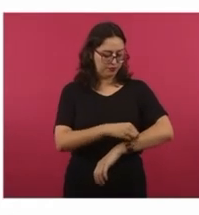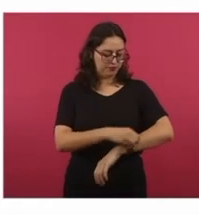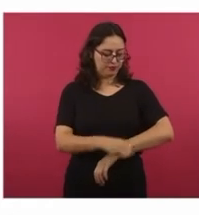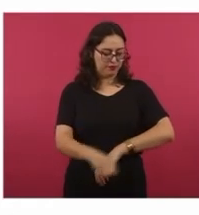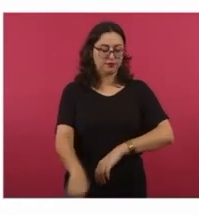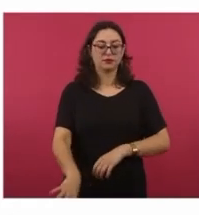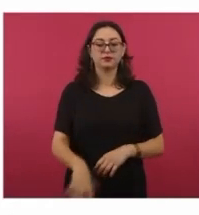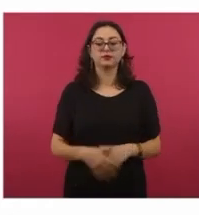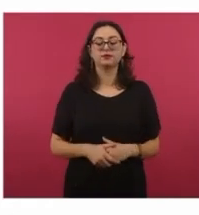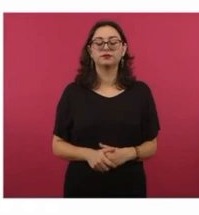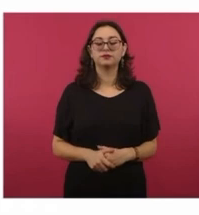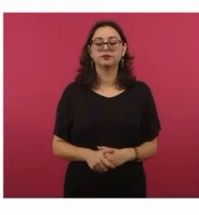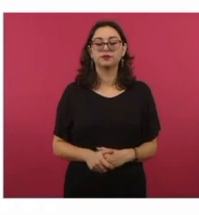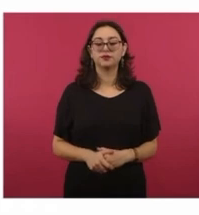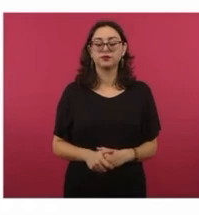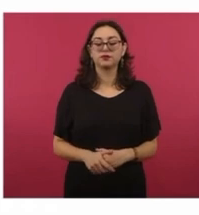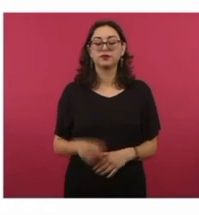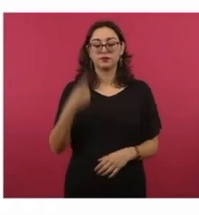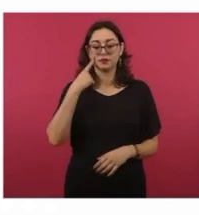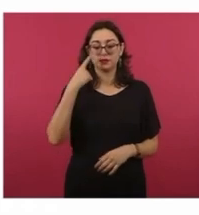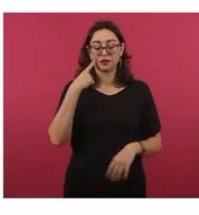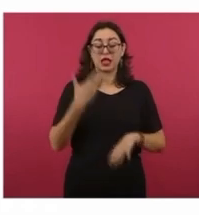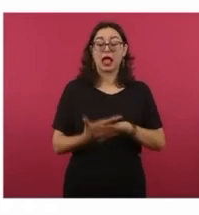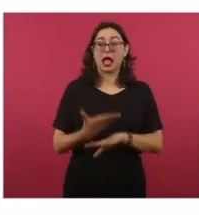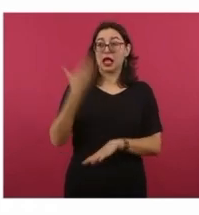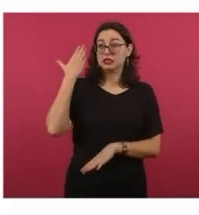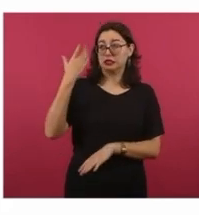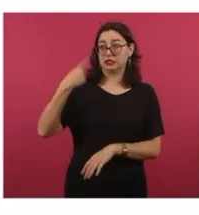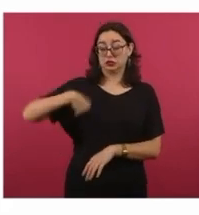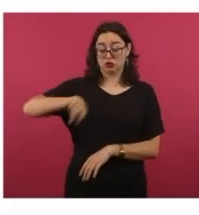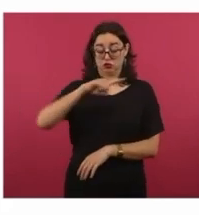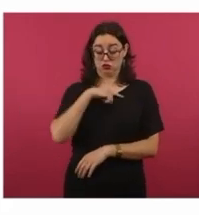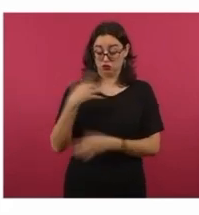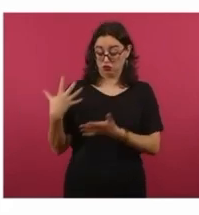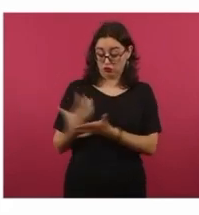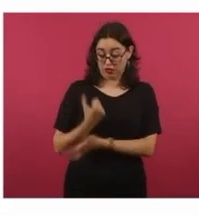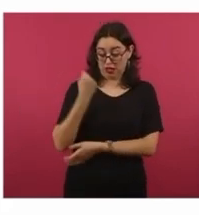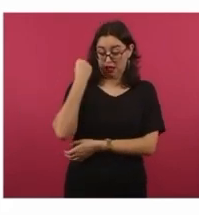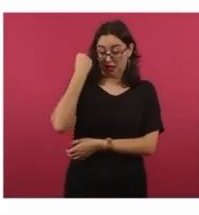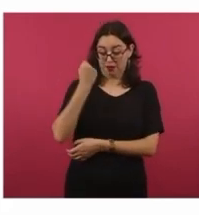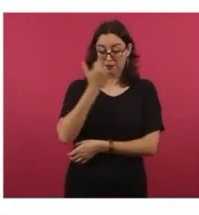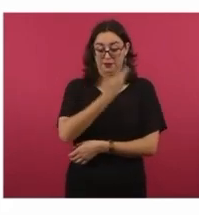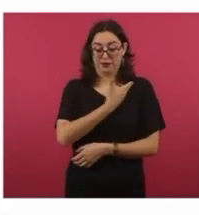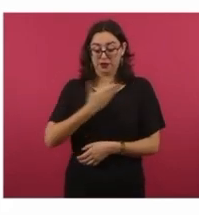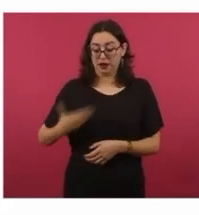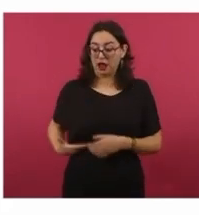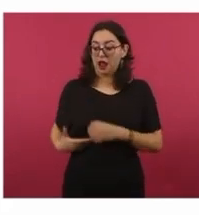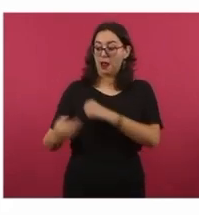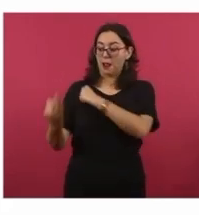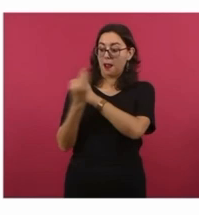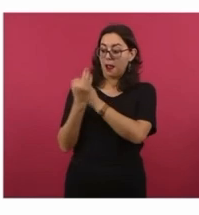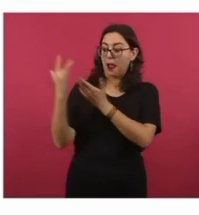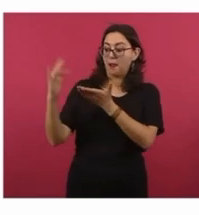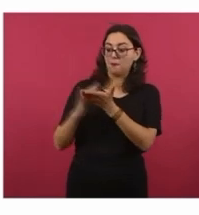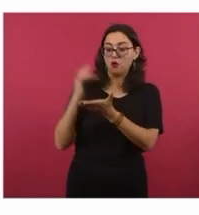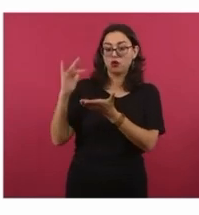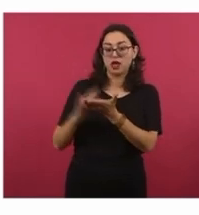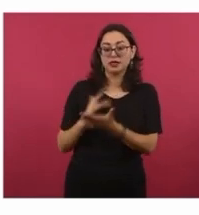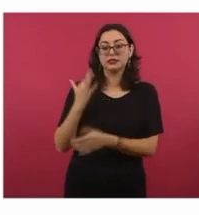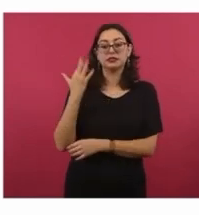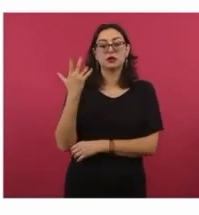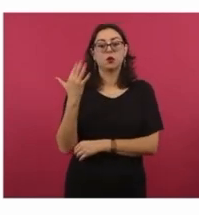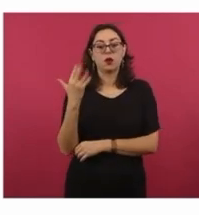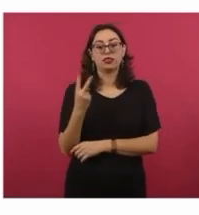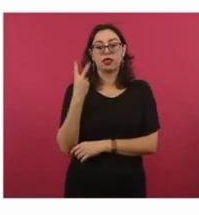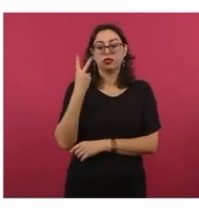Nada más para tener una idea, cuando ganamos obtuvimos 53 por ciento, 52 por ciento de los votos,